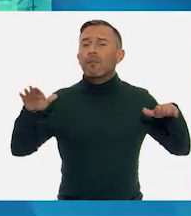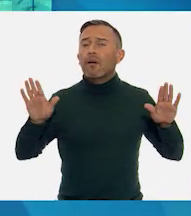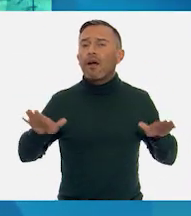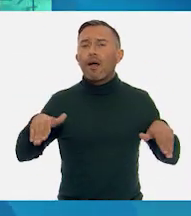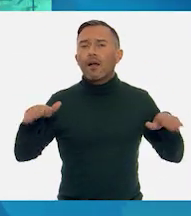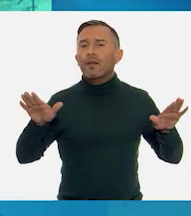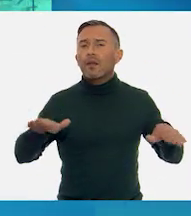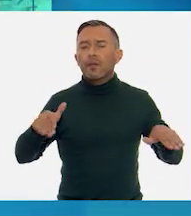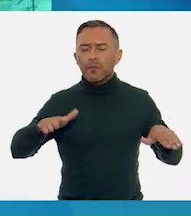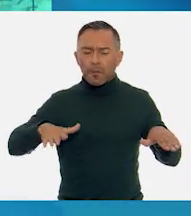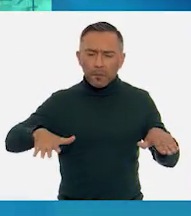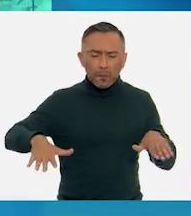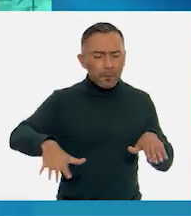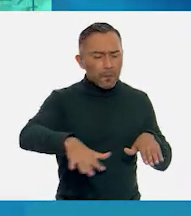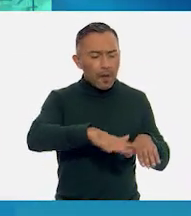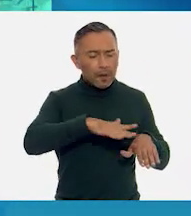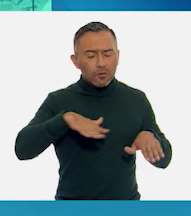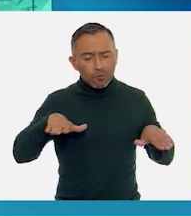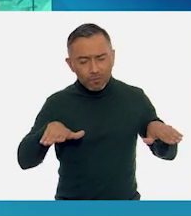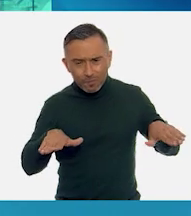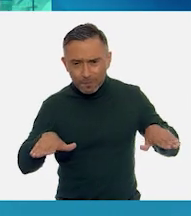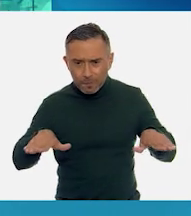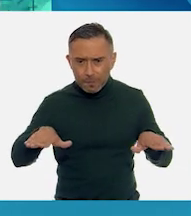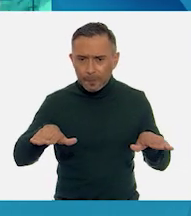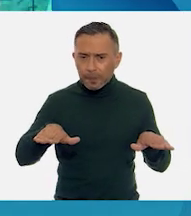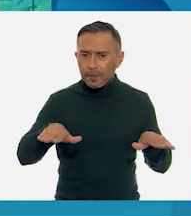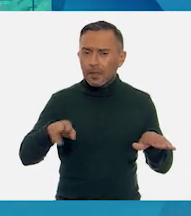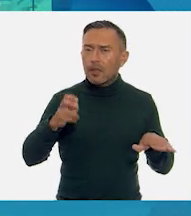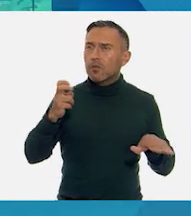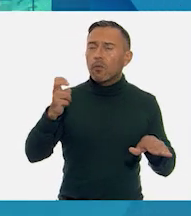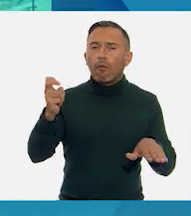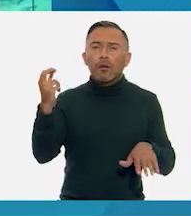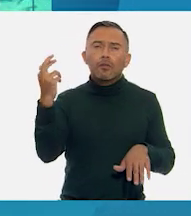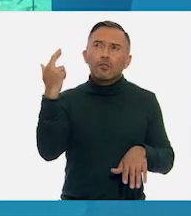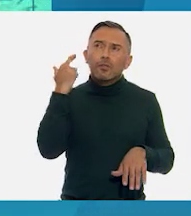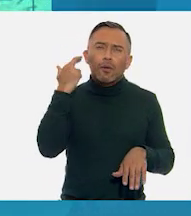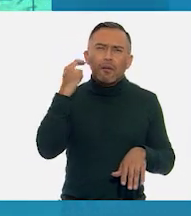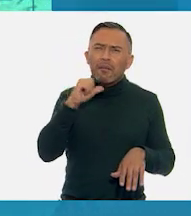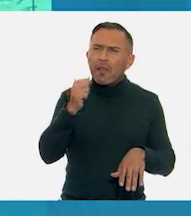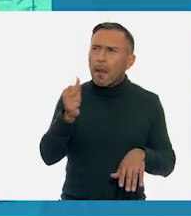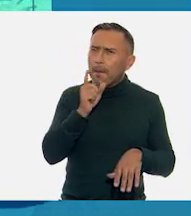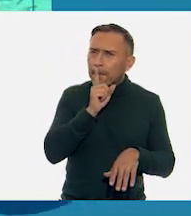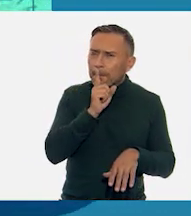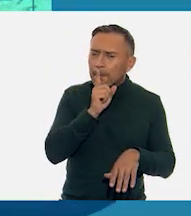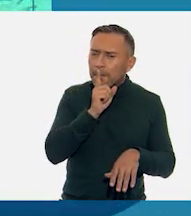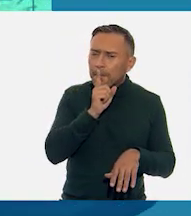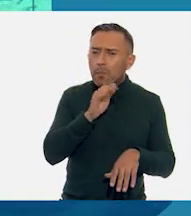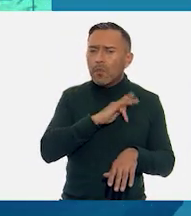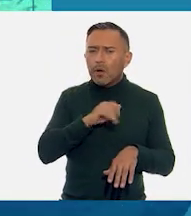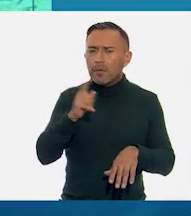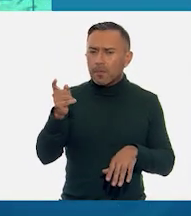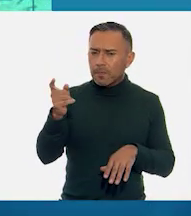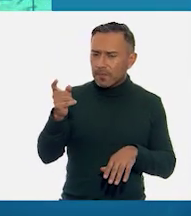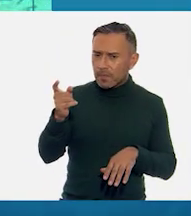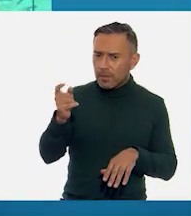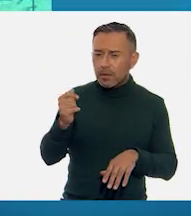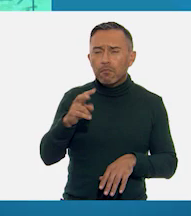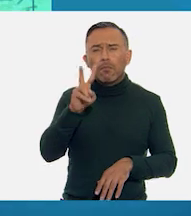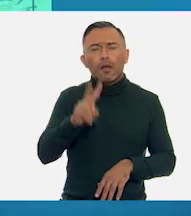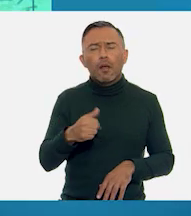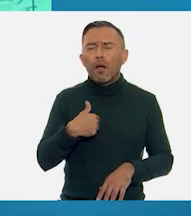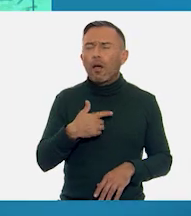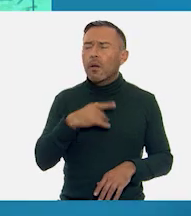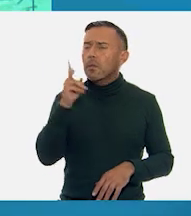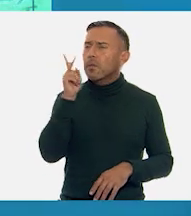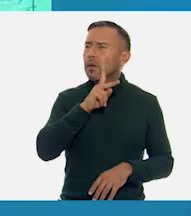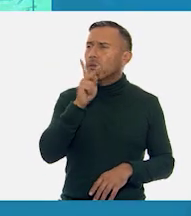alfombra, el viento pecador, que sin sonidos, va rezando el vocablo que te nombra. Me duele el